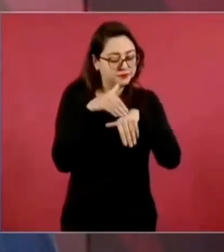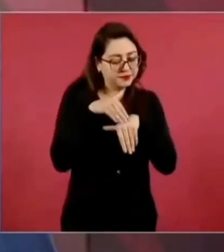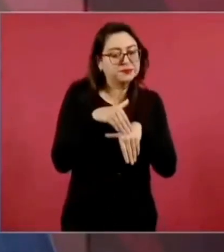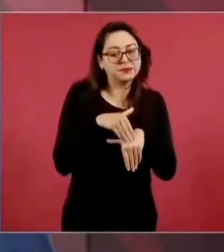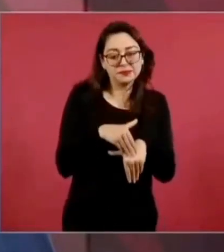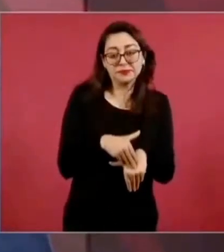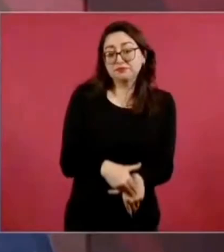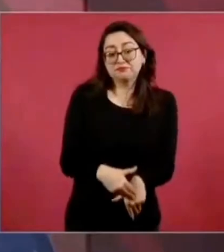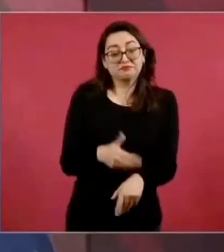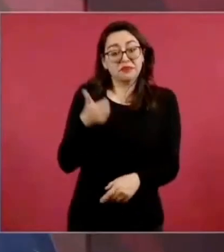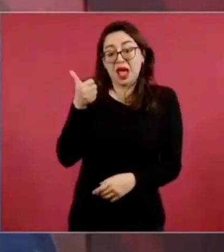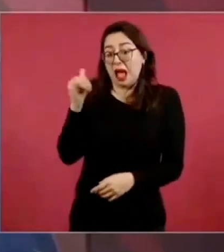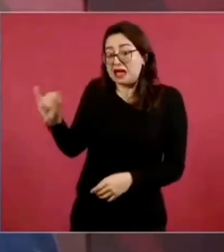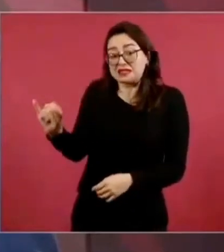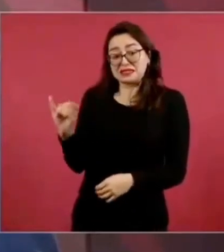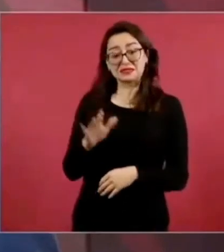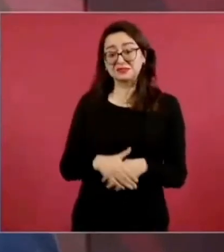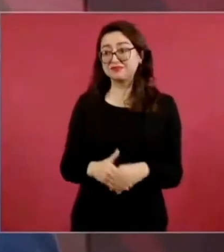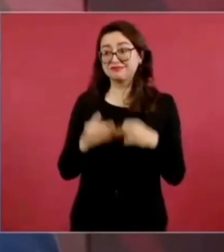rapaz